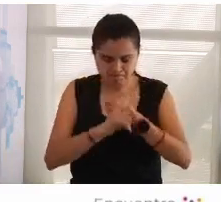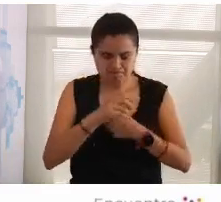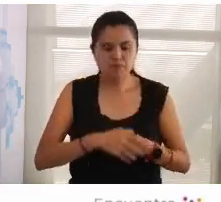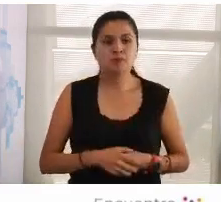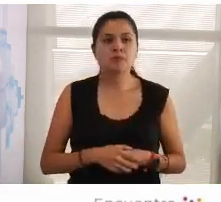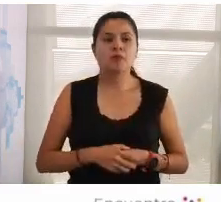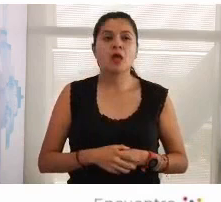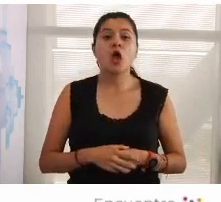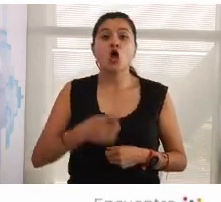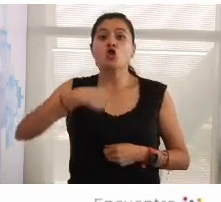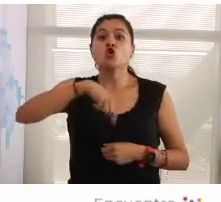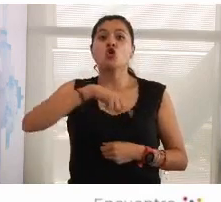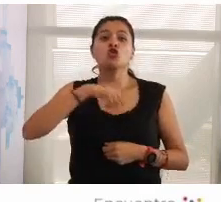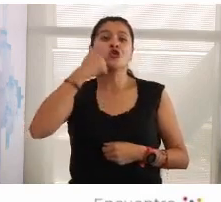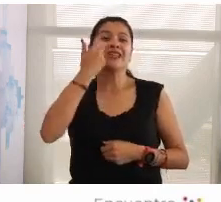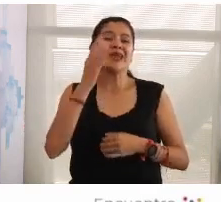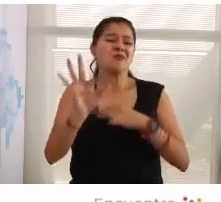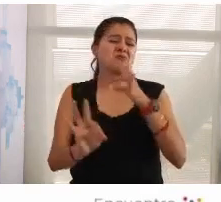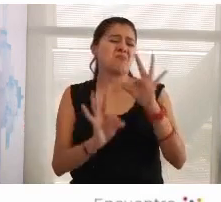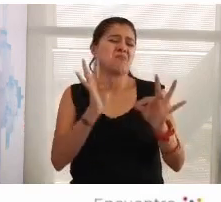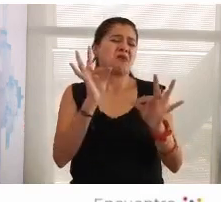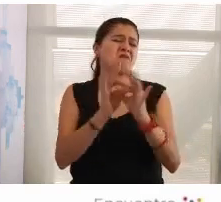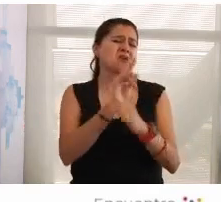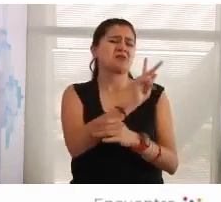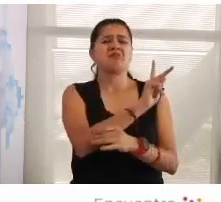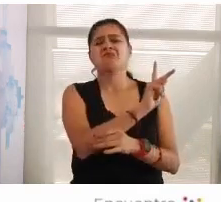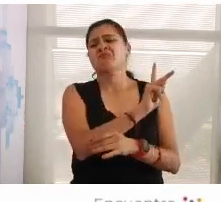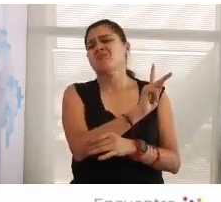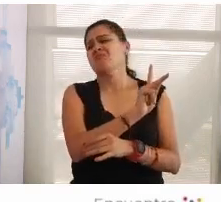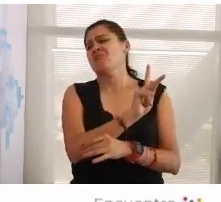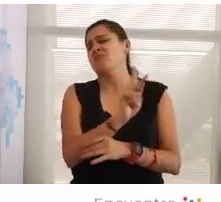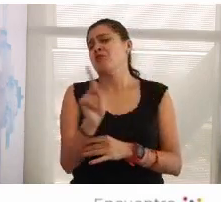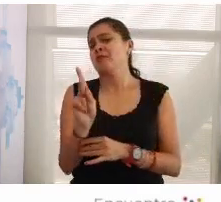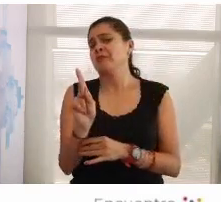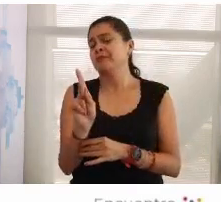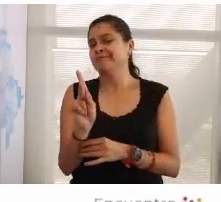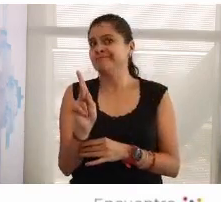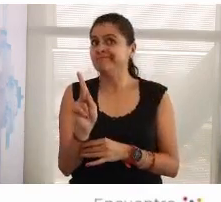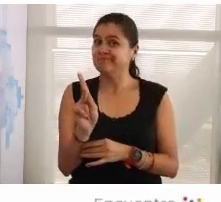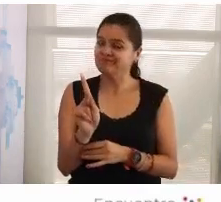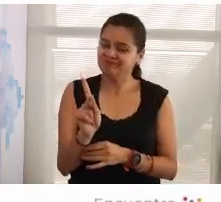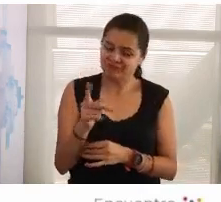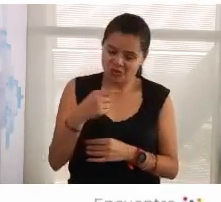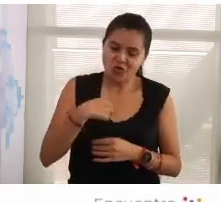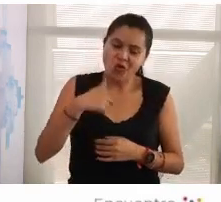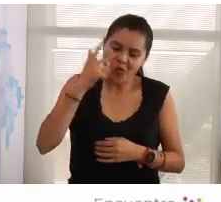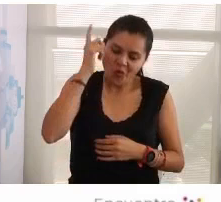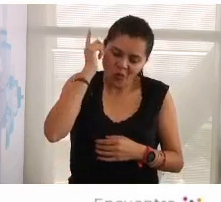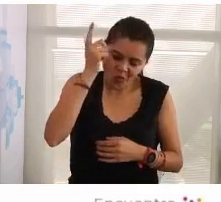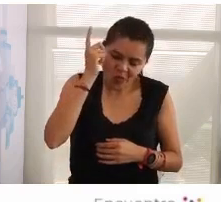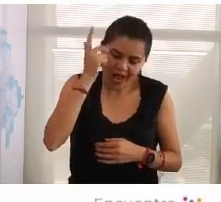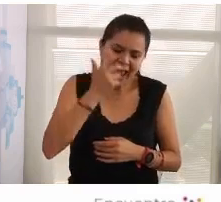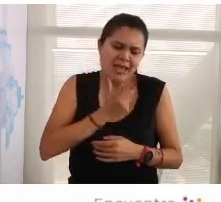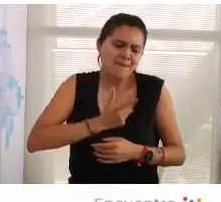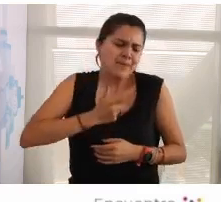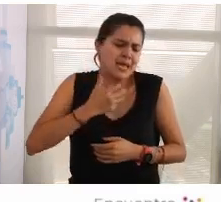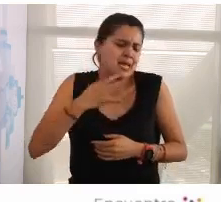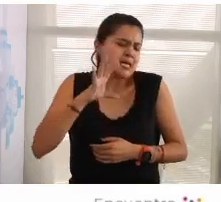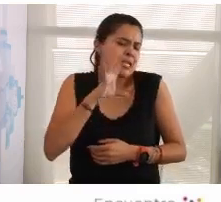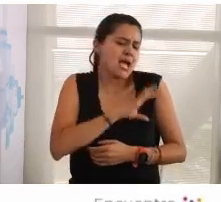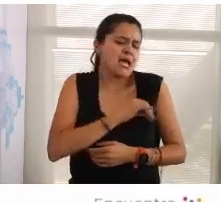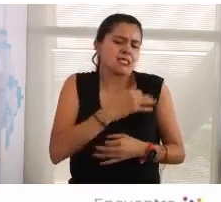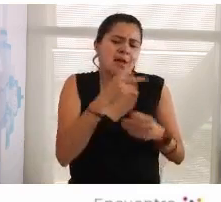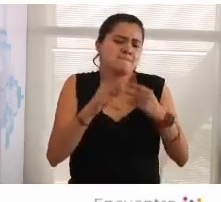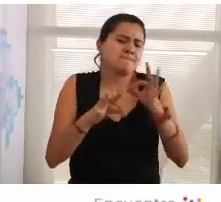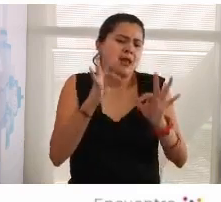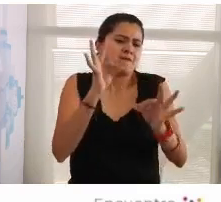que todo sea perfecto. ¿Sí? A mí me encantaría, yo soy maniática de la perfección, así como estaba